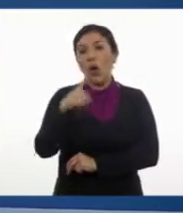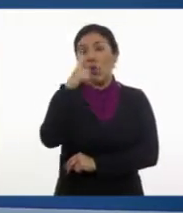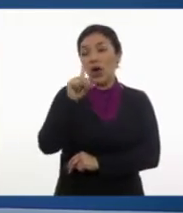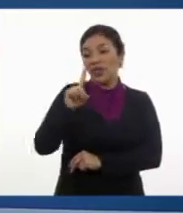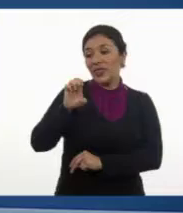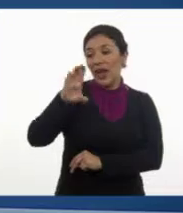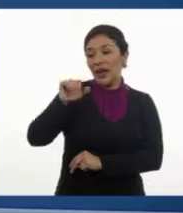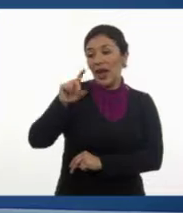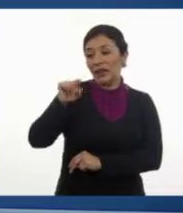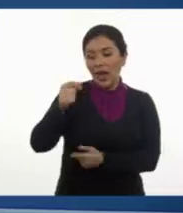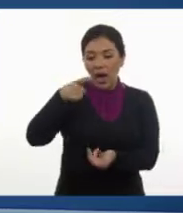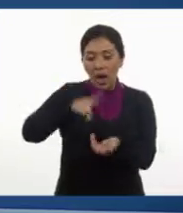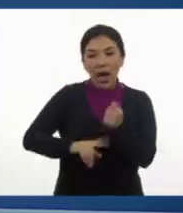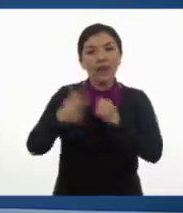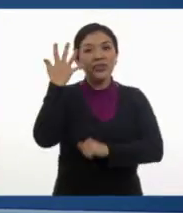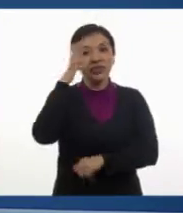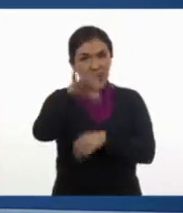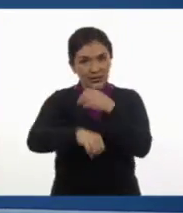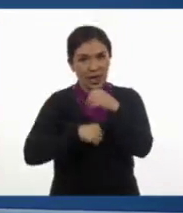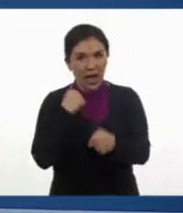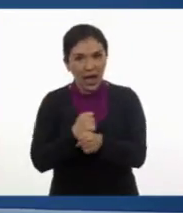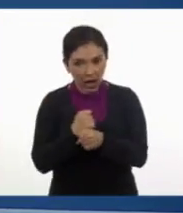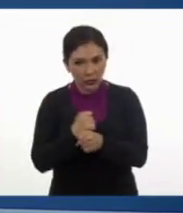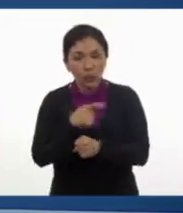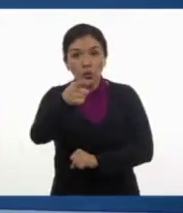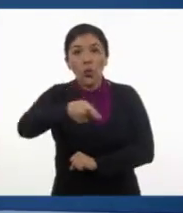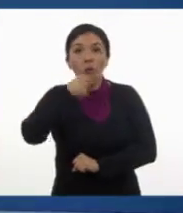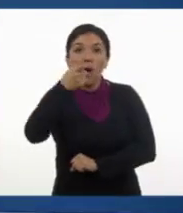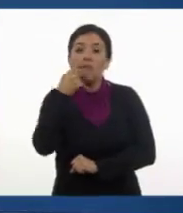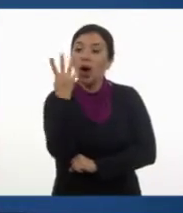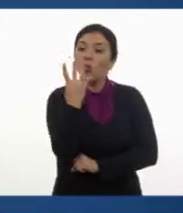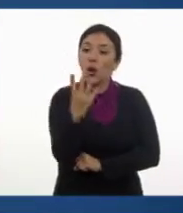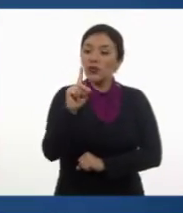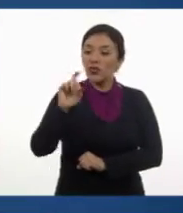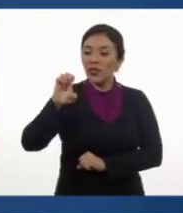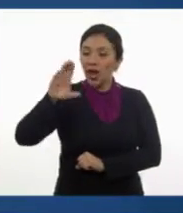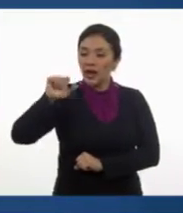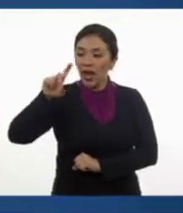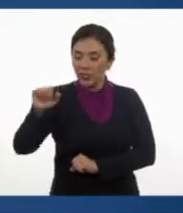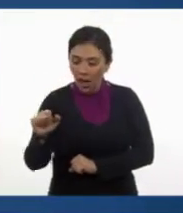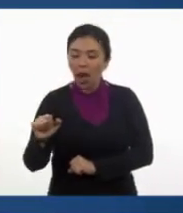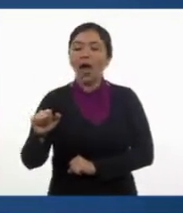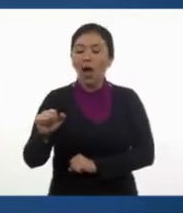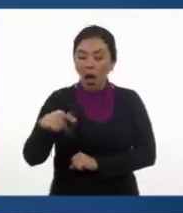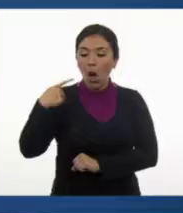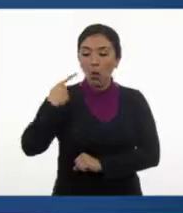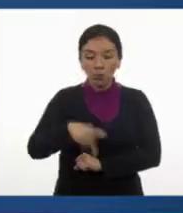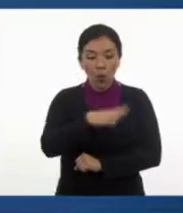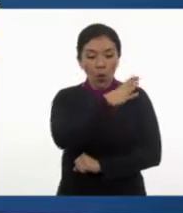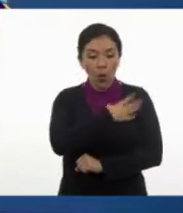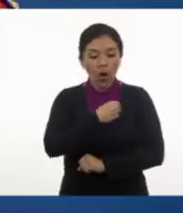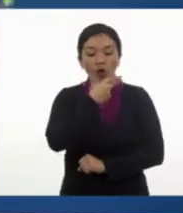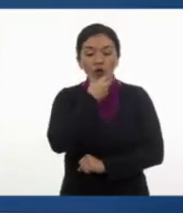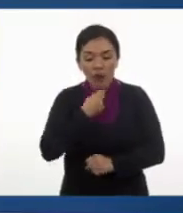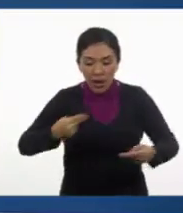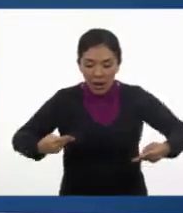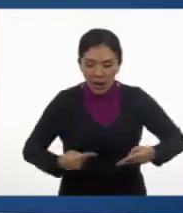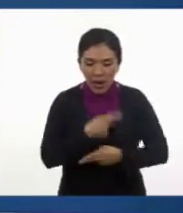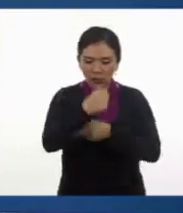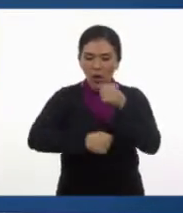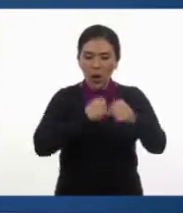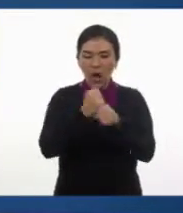son diez años. Ajá, muy bien. Entonces, su hijo nació en